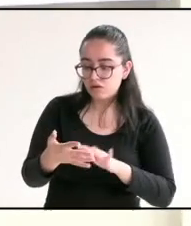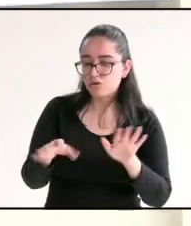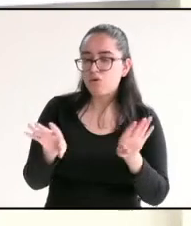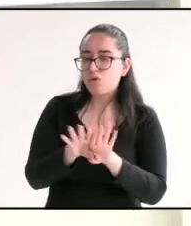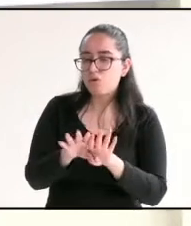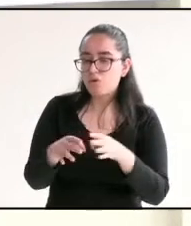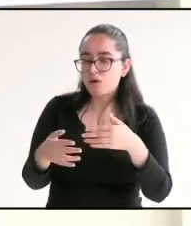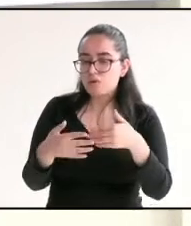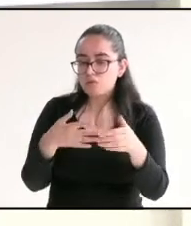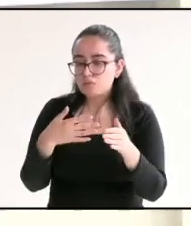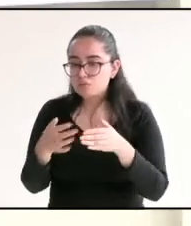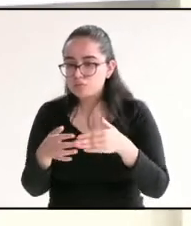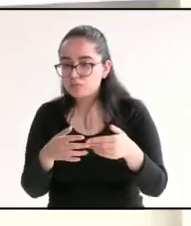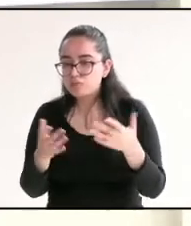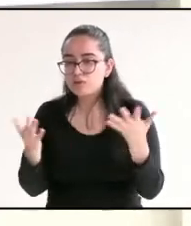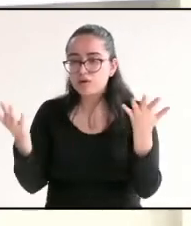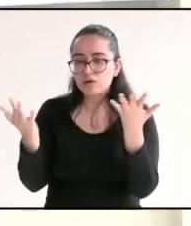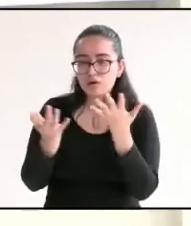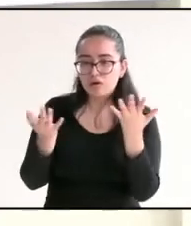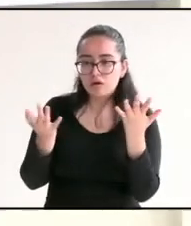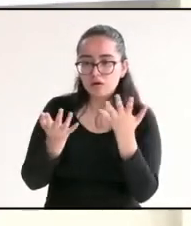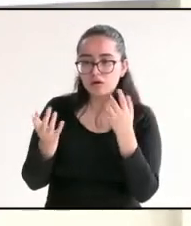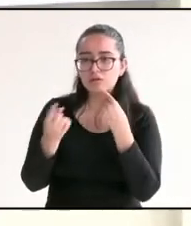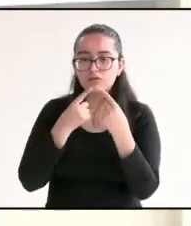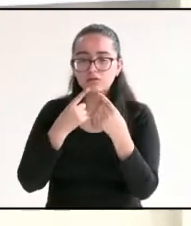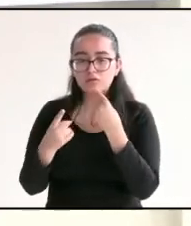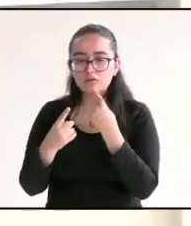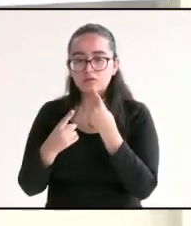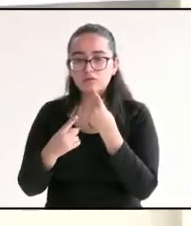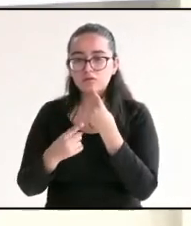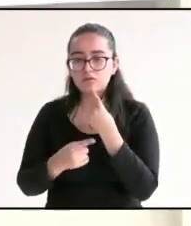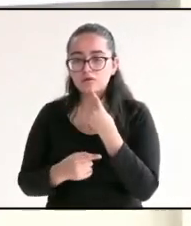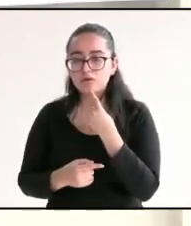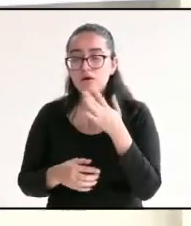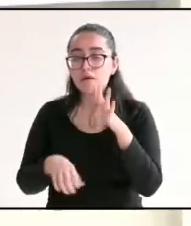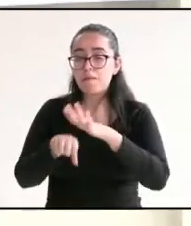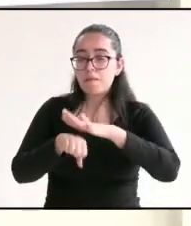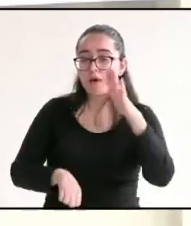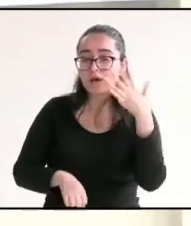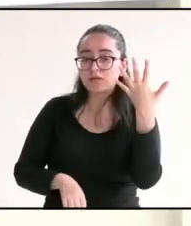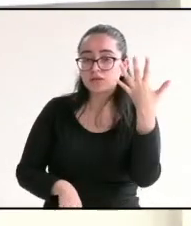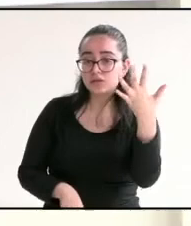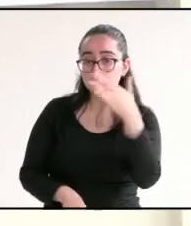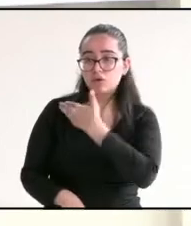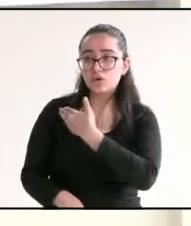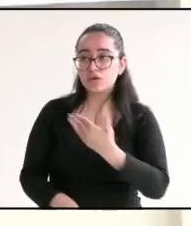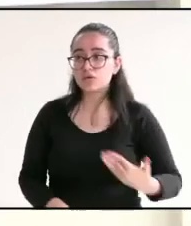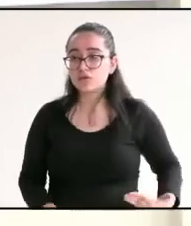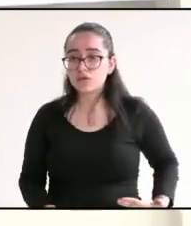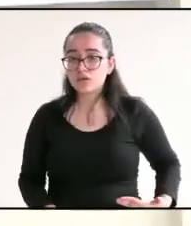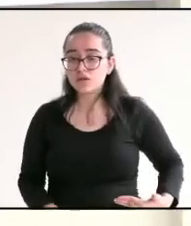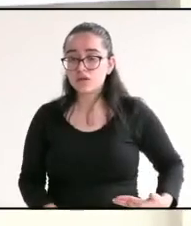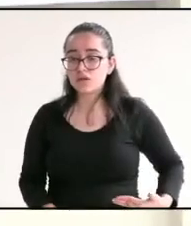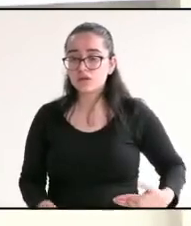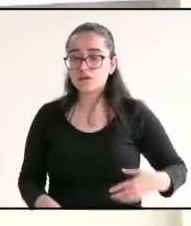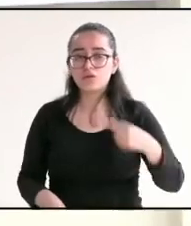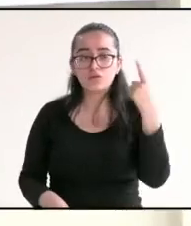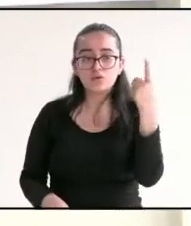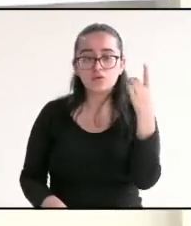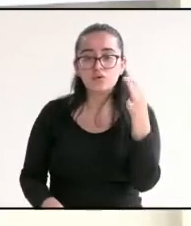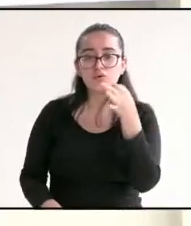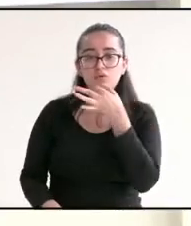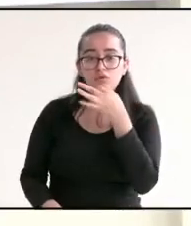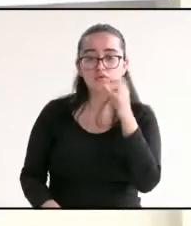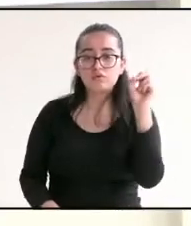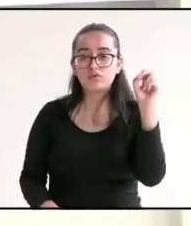iba a llevar a cabo. En un formato de debate para más de cinco candidatos, el formato es de un minuto